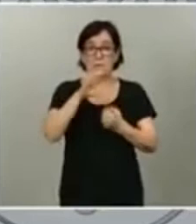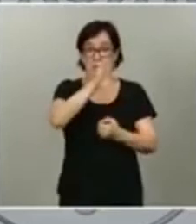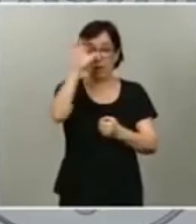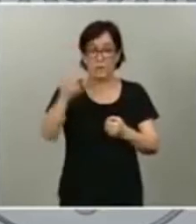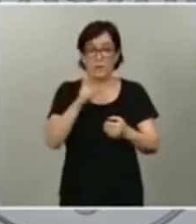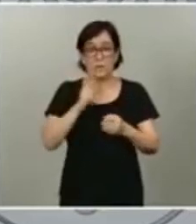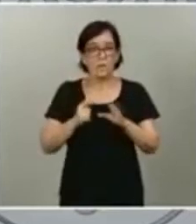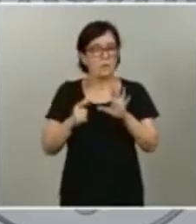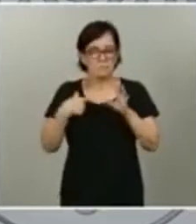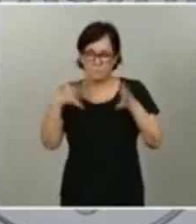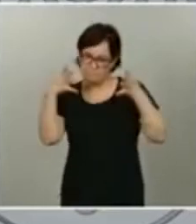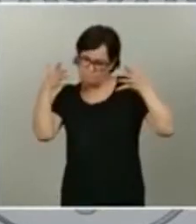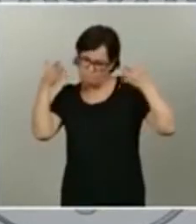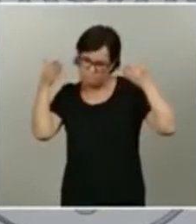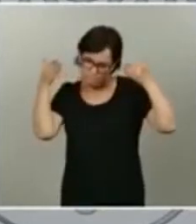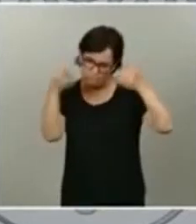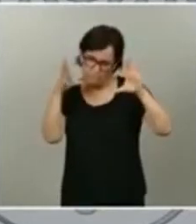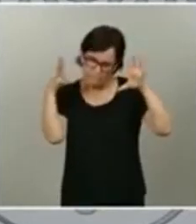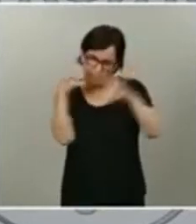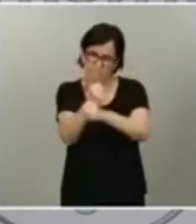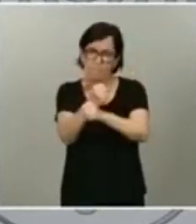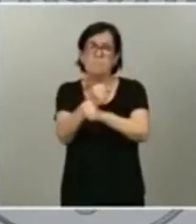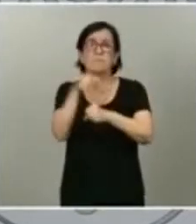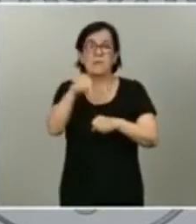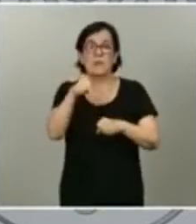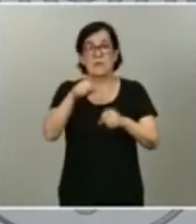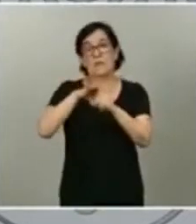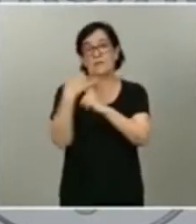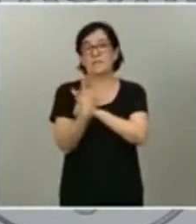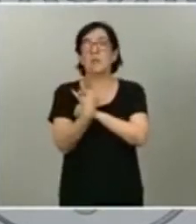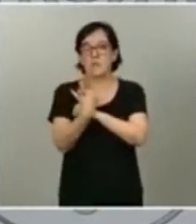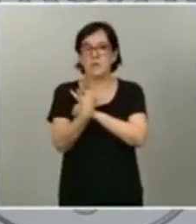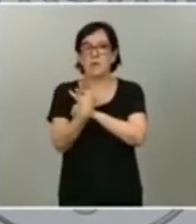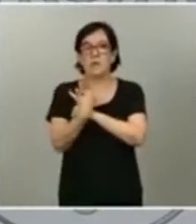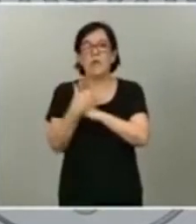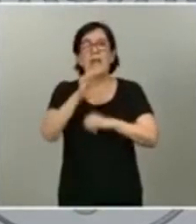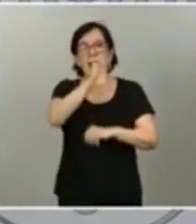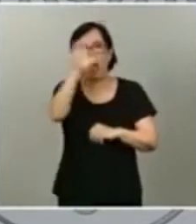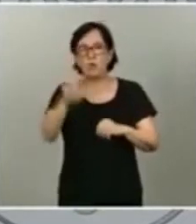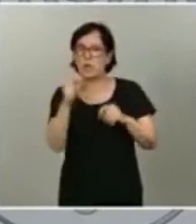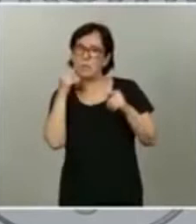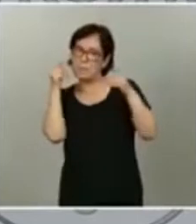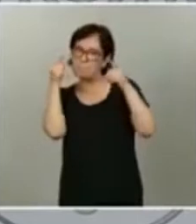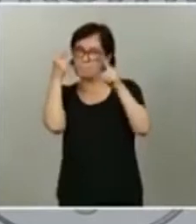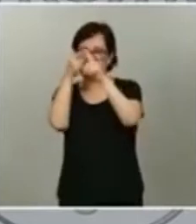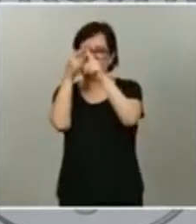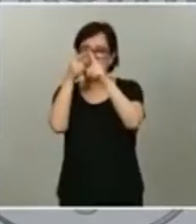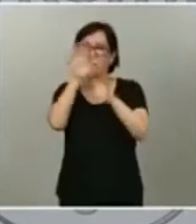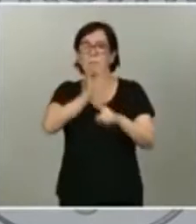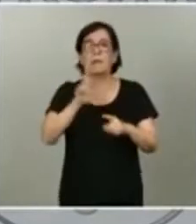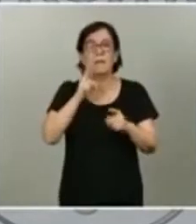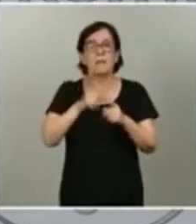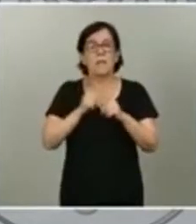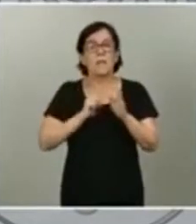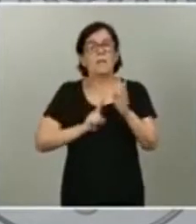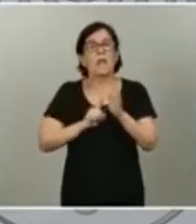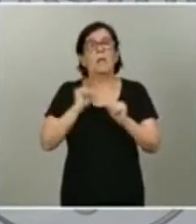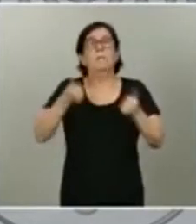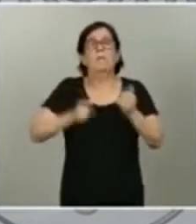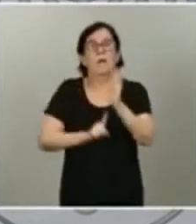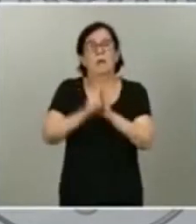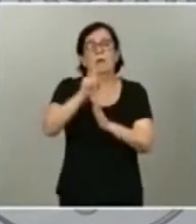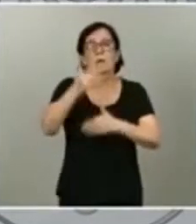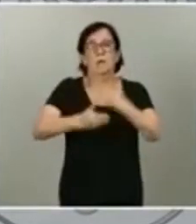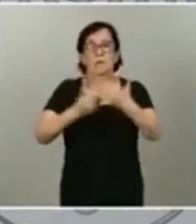sentidos concentrados en esta situación de Europa, imprescindible para esa salida rápida de la situación de